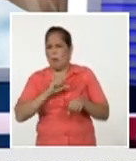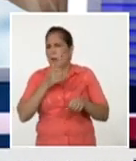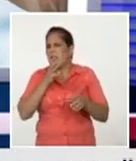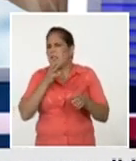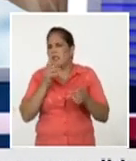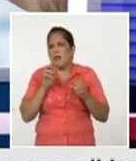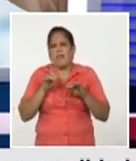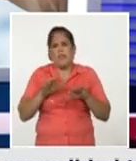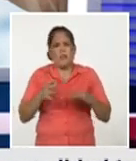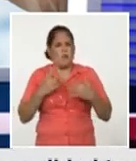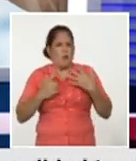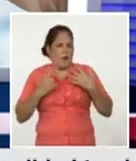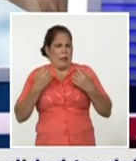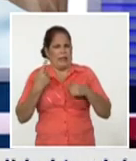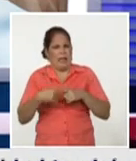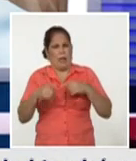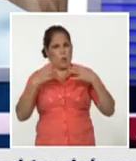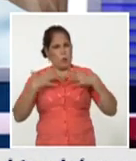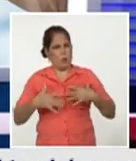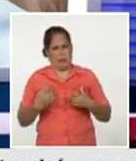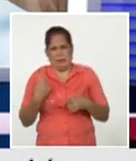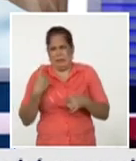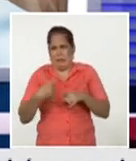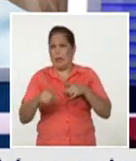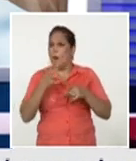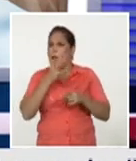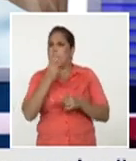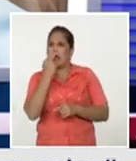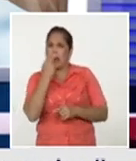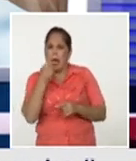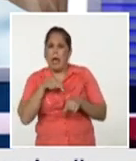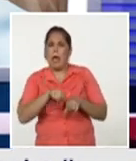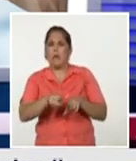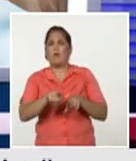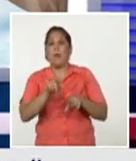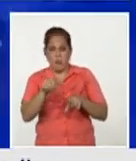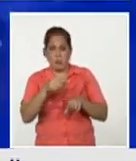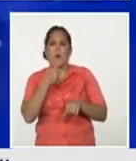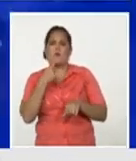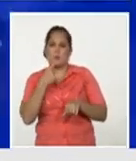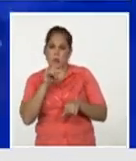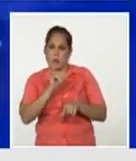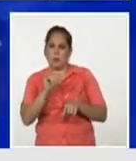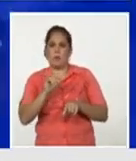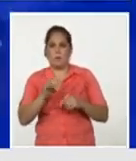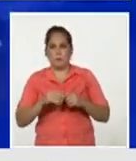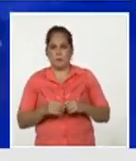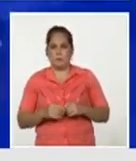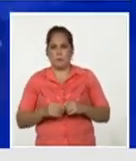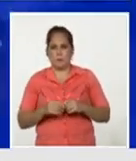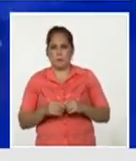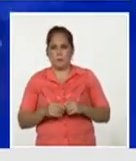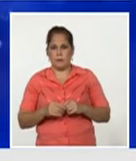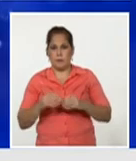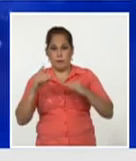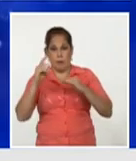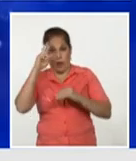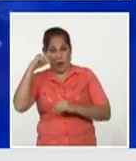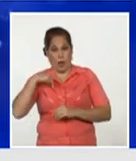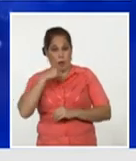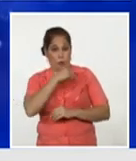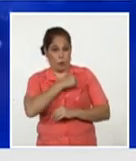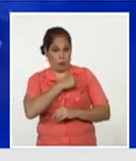siento como si fuera tener catarro la doctora Dagmar incluso me decía no sabía hasta qué punto